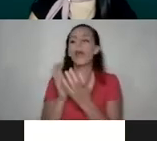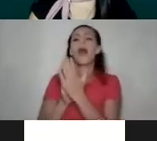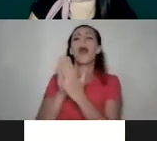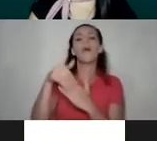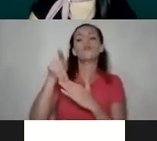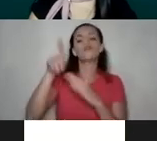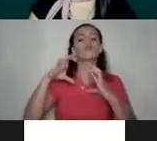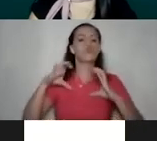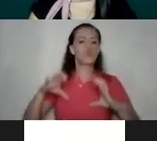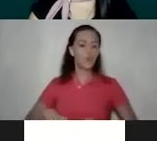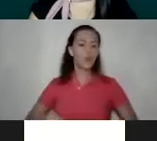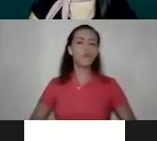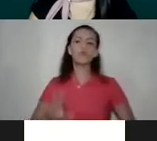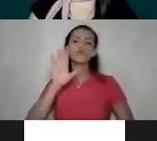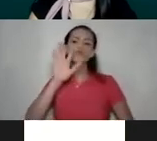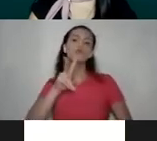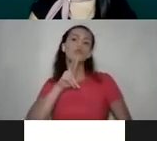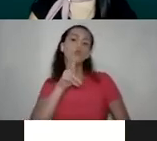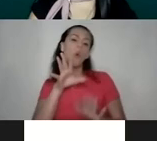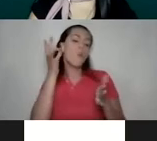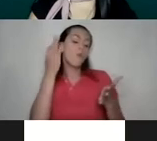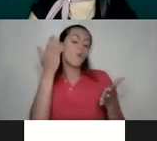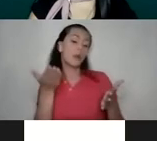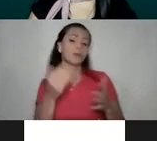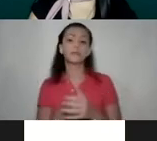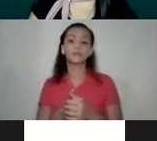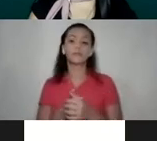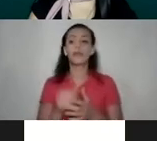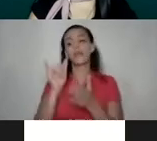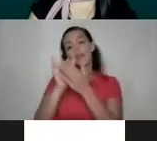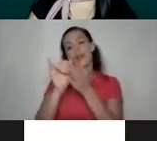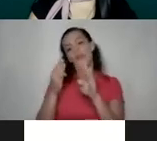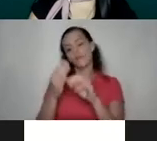cuerpo, de su realidad como mujer, y ahí falleció.